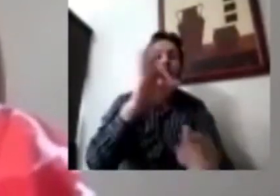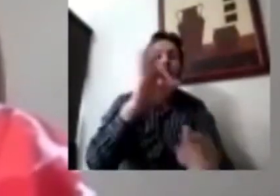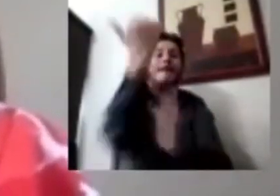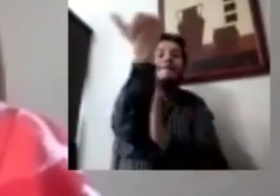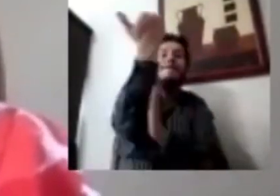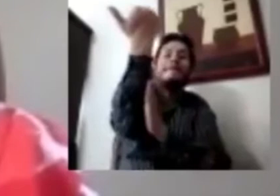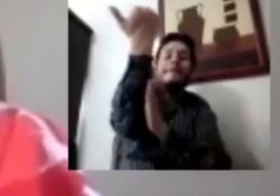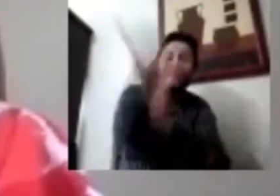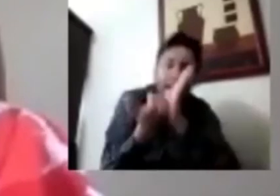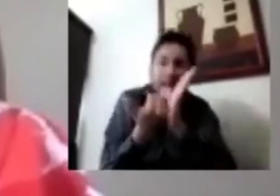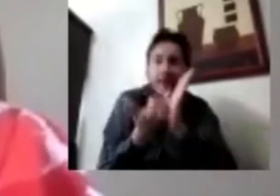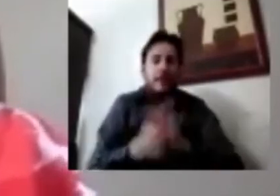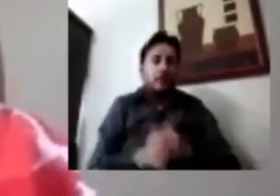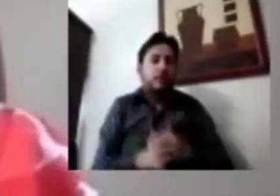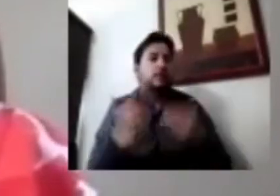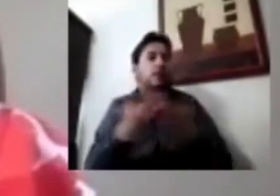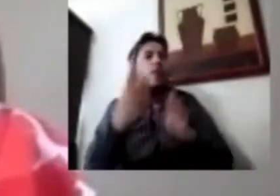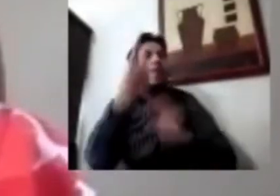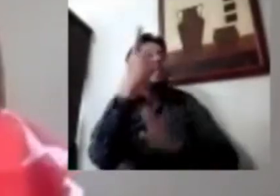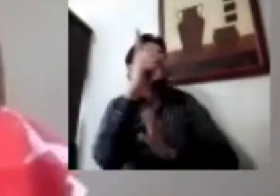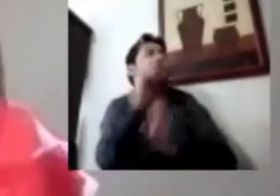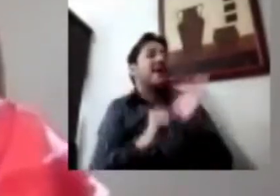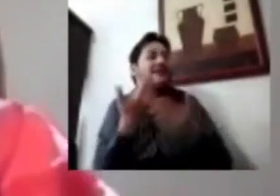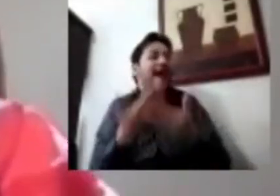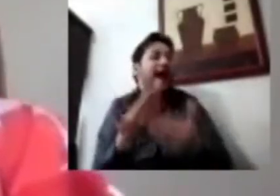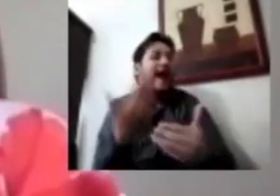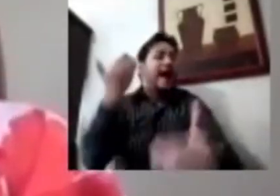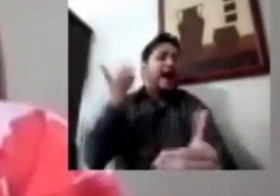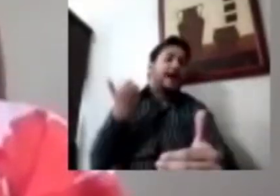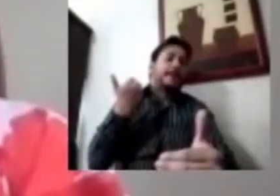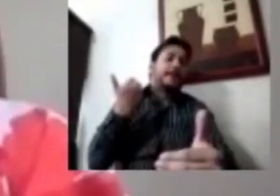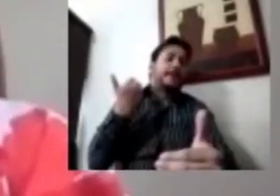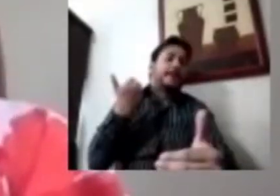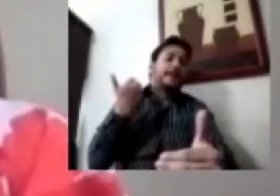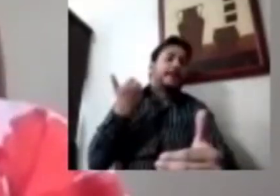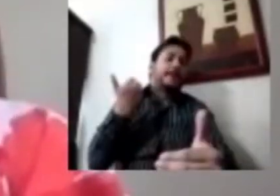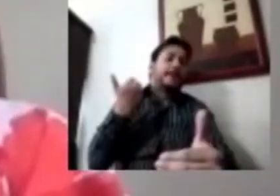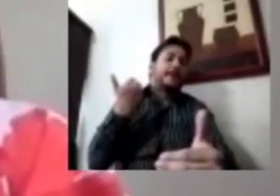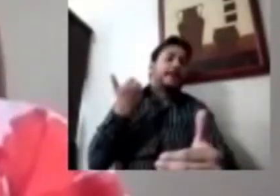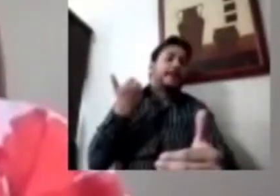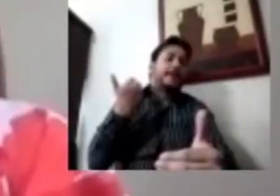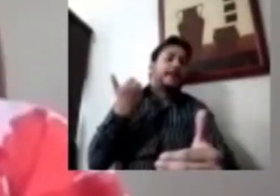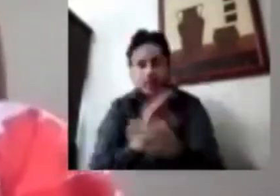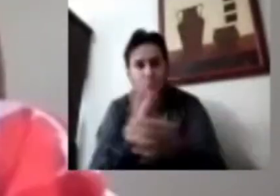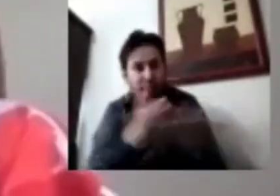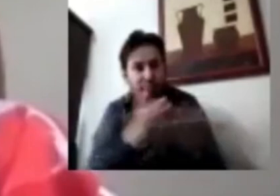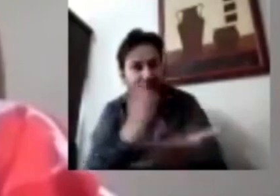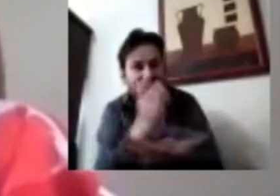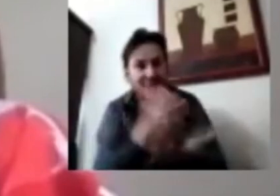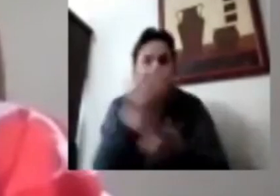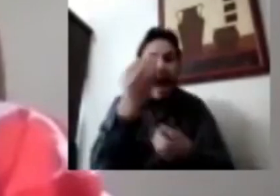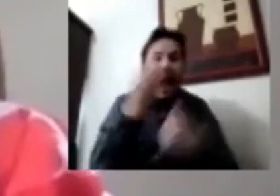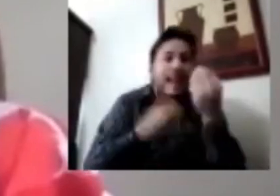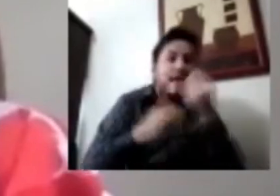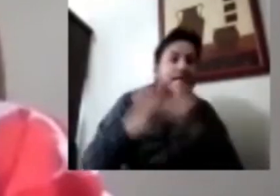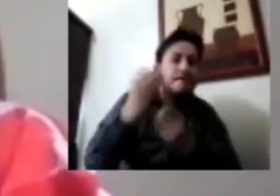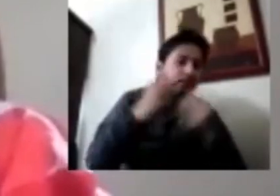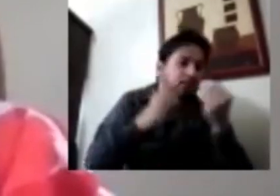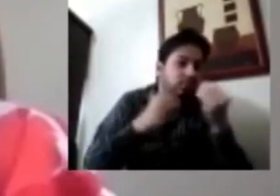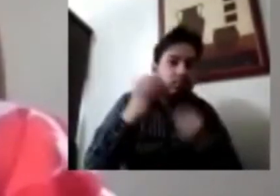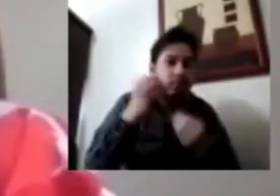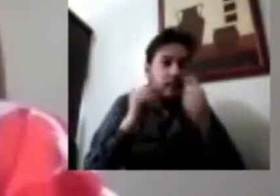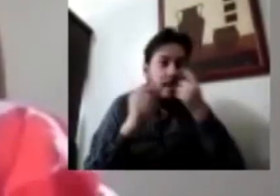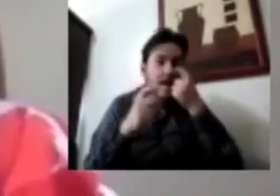respecto al mes anterior. En términos de acceso a la alimentación, que es uno de los indicadores que nos